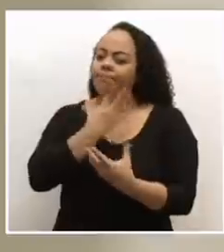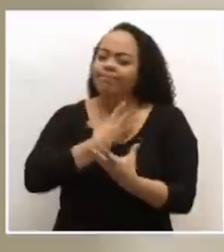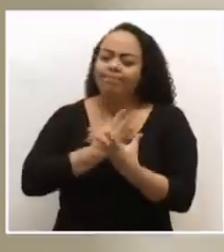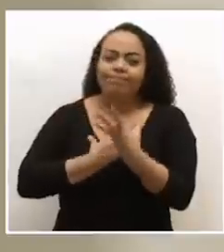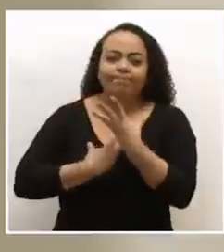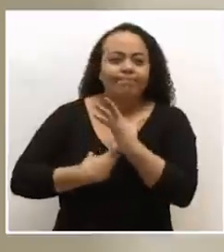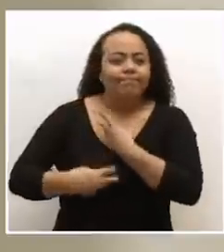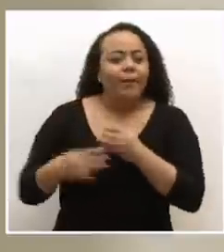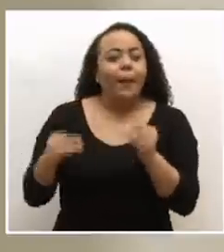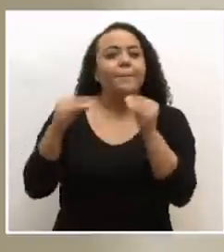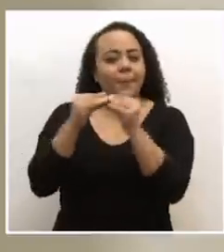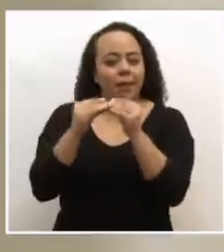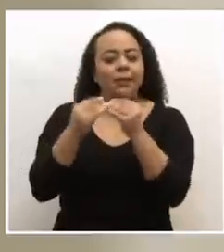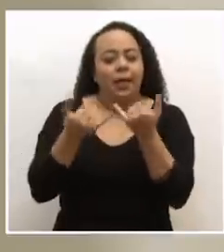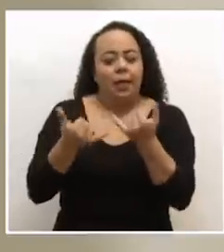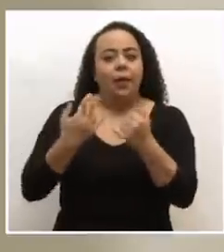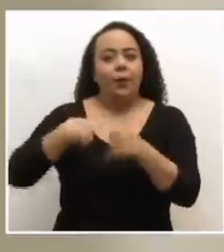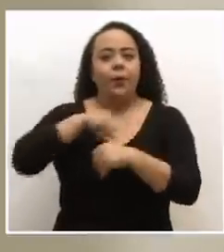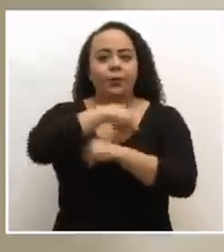mayor en nuestro país.